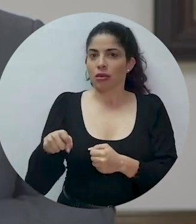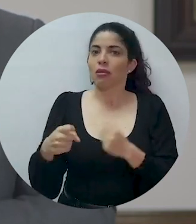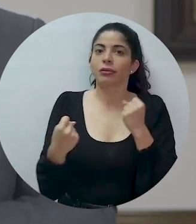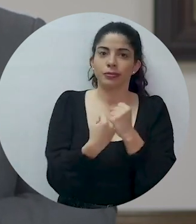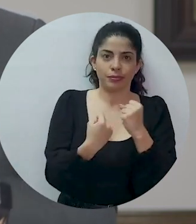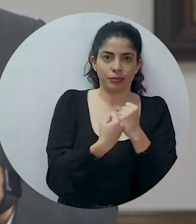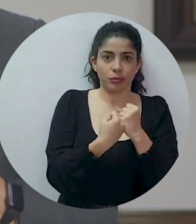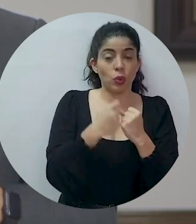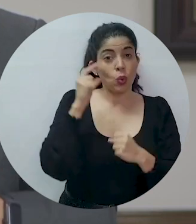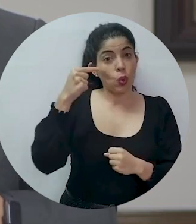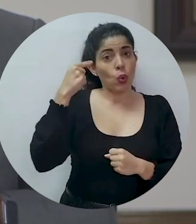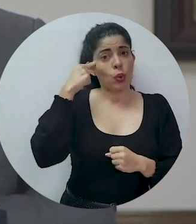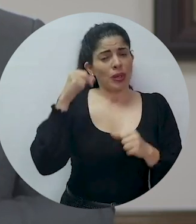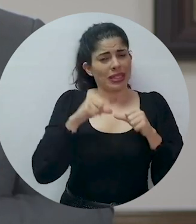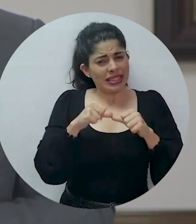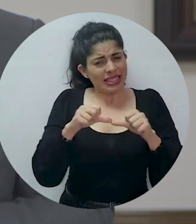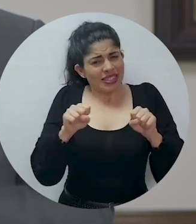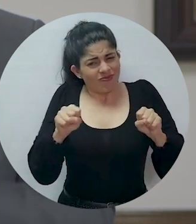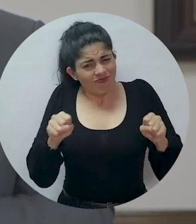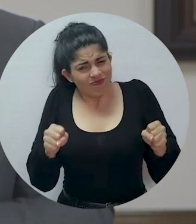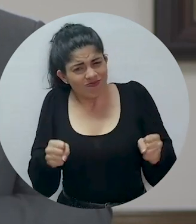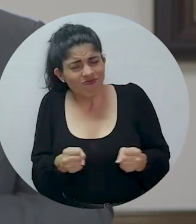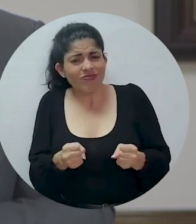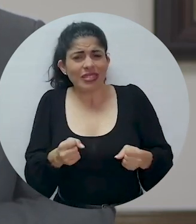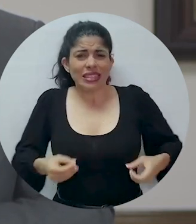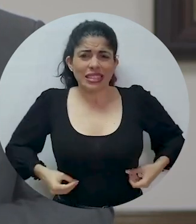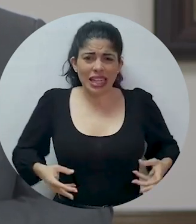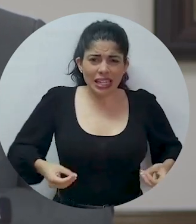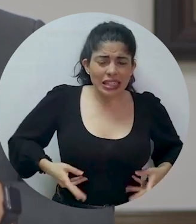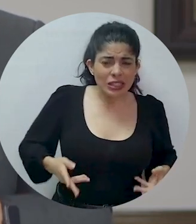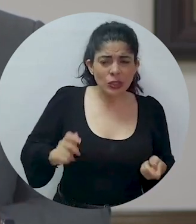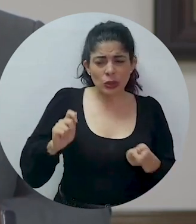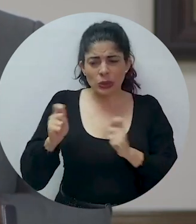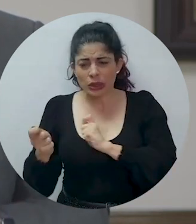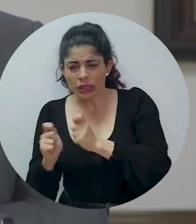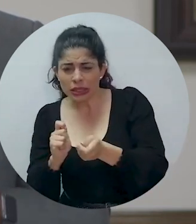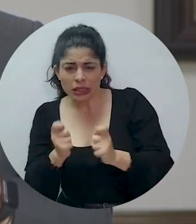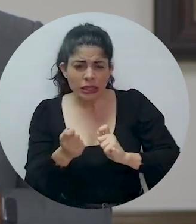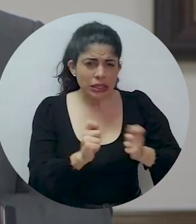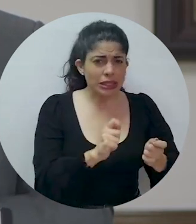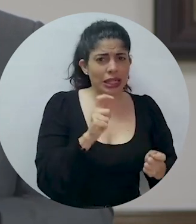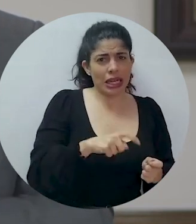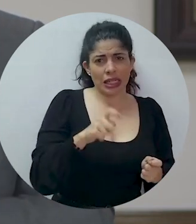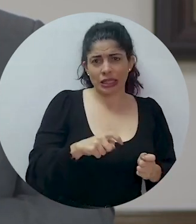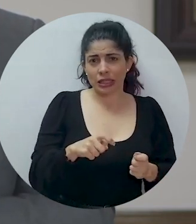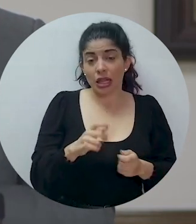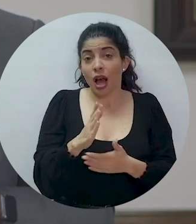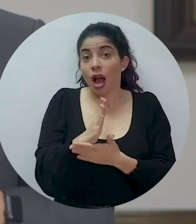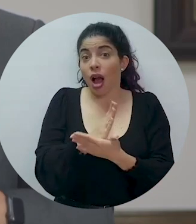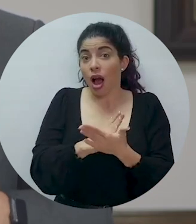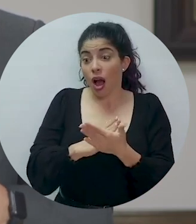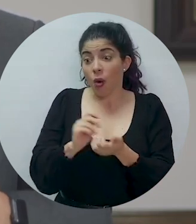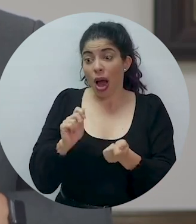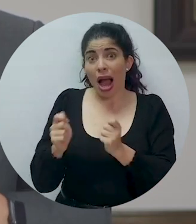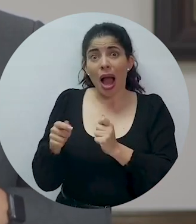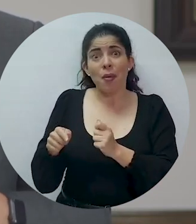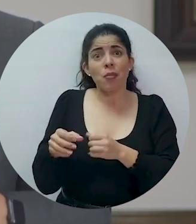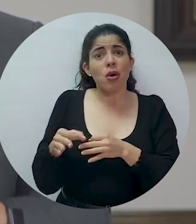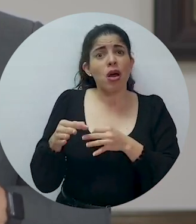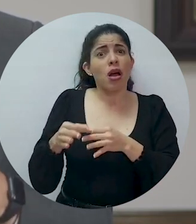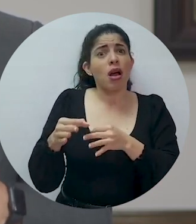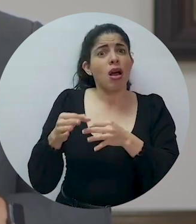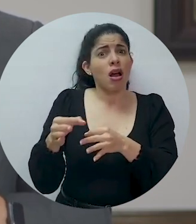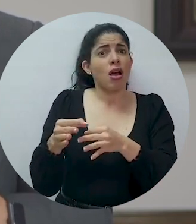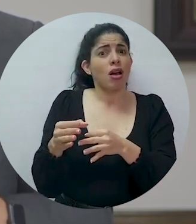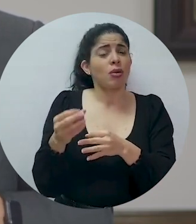apoyen. Y el gobierno seguirá socándose la faja y haciendo los cambios necesarios, algunos de los cuales han